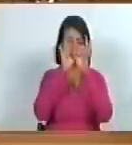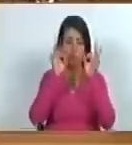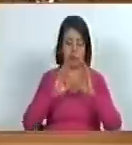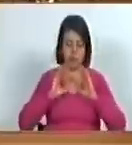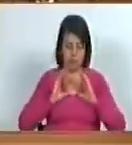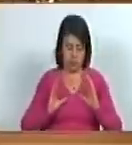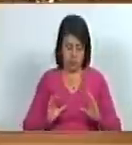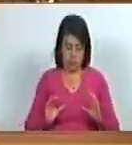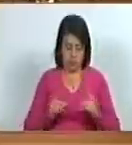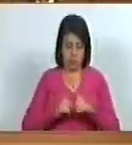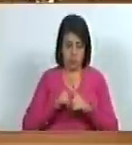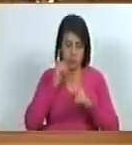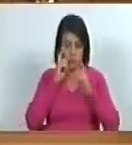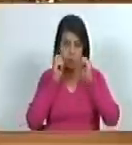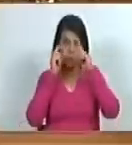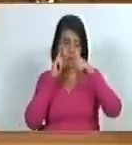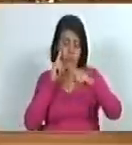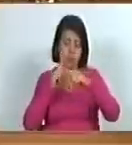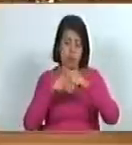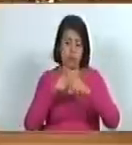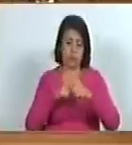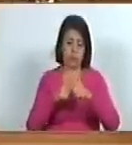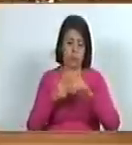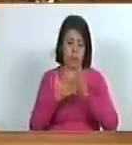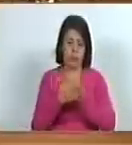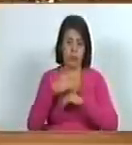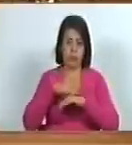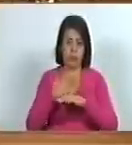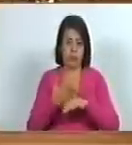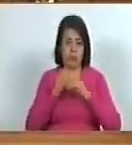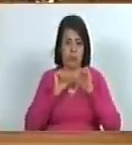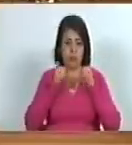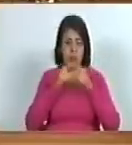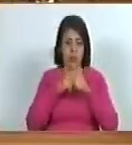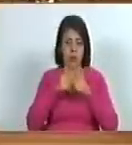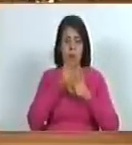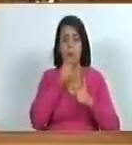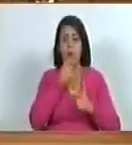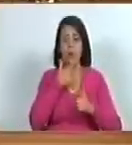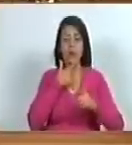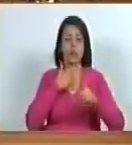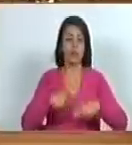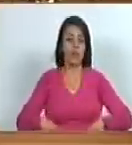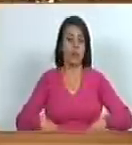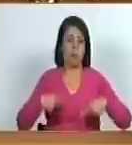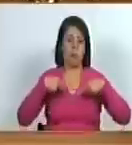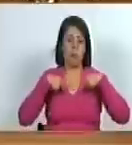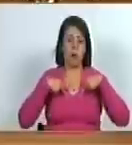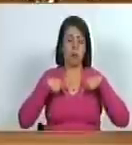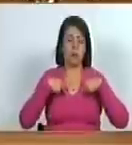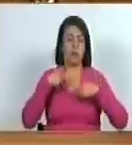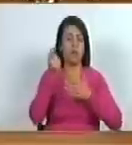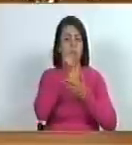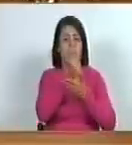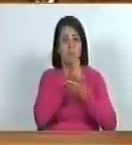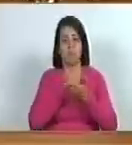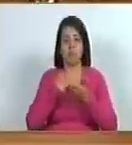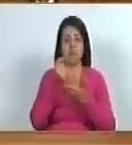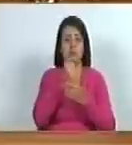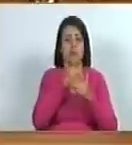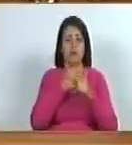cuerpo comienza a descubrir una nueva dimensión para fomentar lo bonito lo humano para dibujarnos